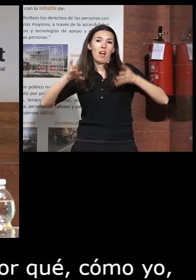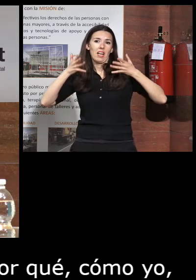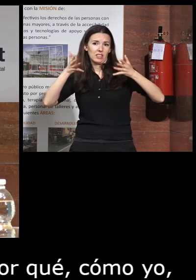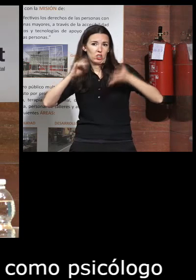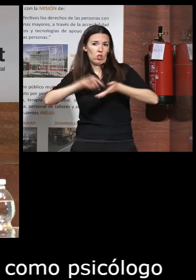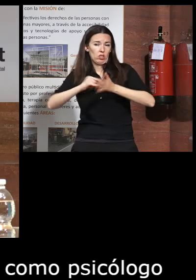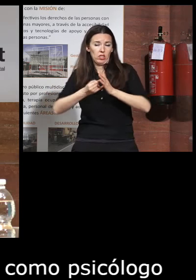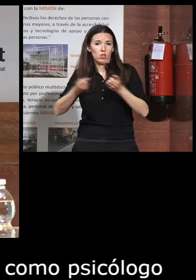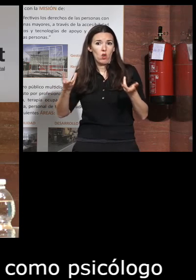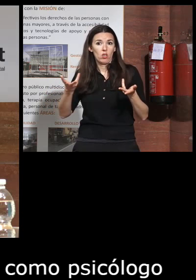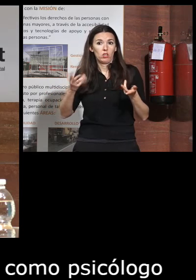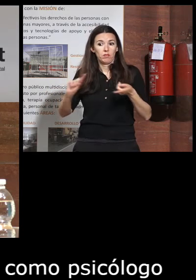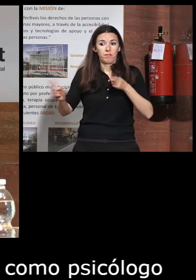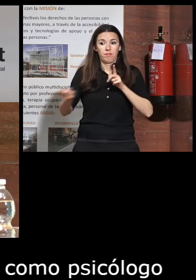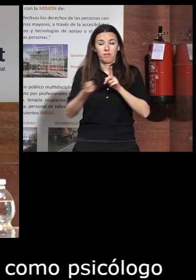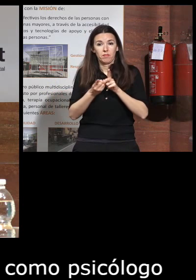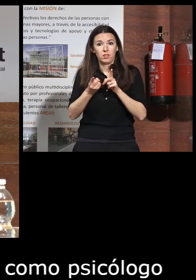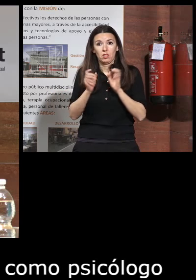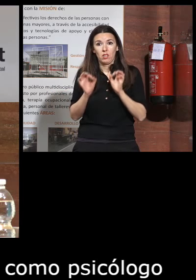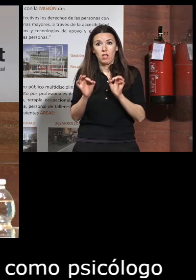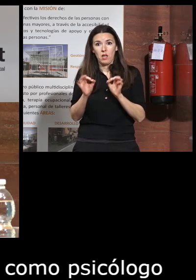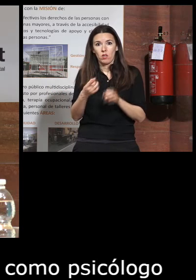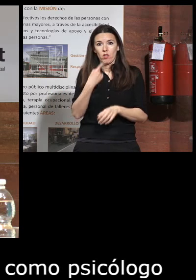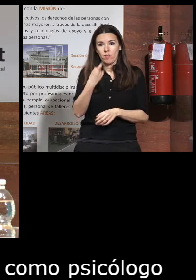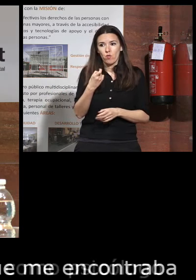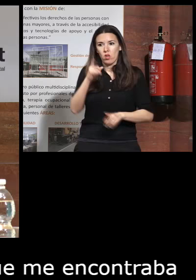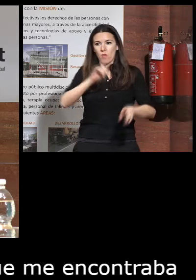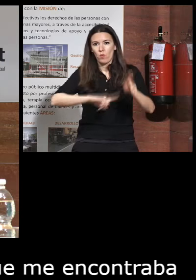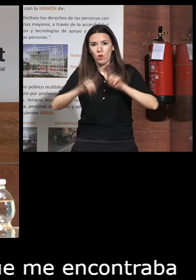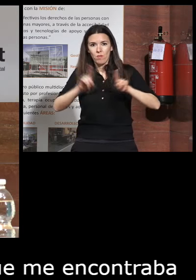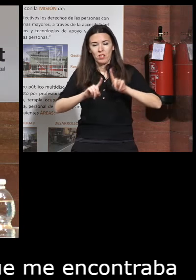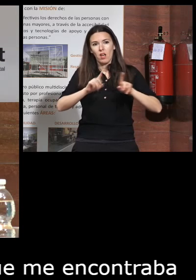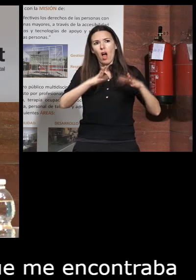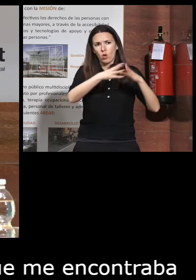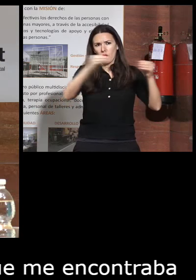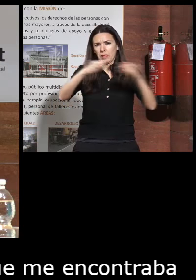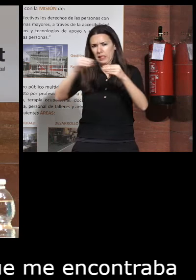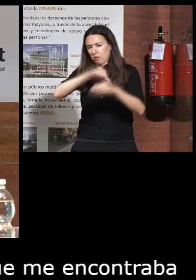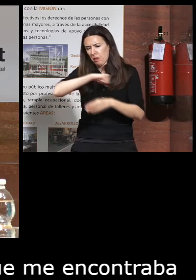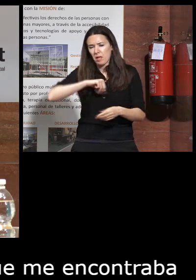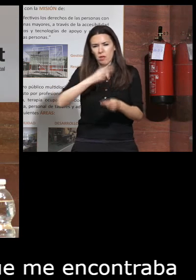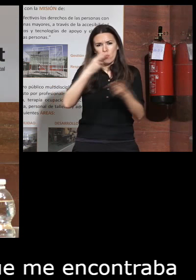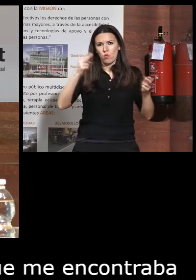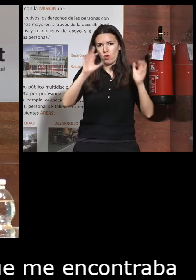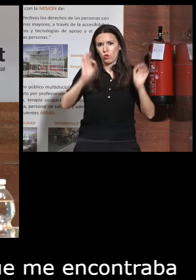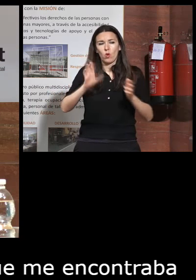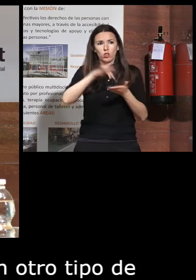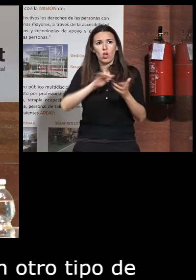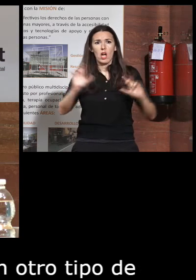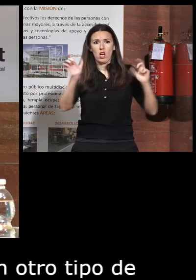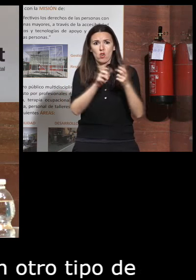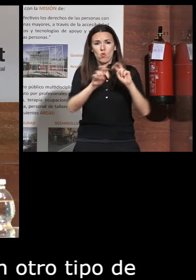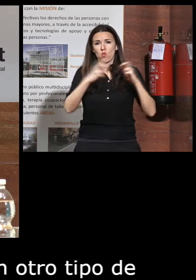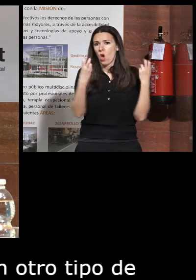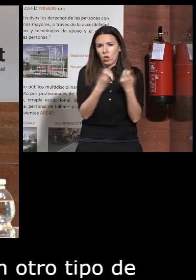que me encontraba esta misma dificultad o problemática en otro tipo de universidades privadas o públicas cuando nos reuníamos ¿no? con la